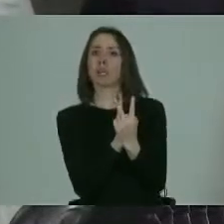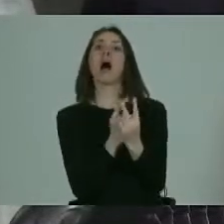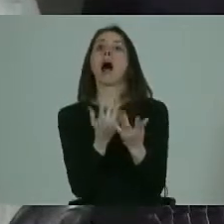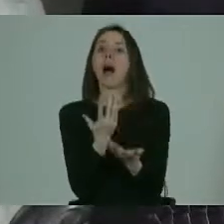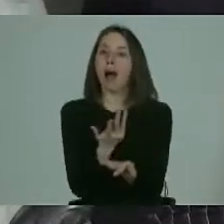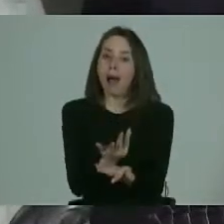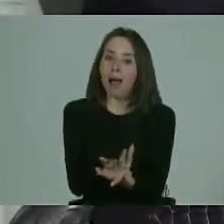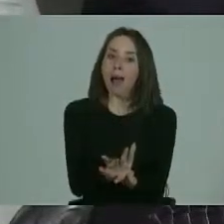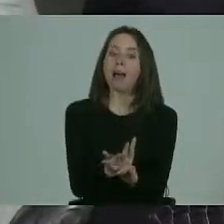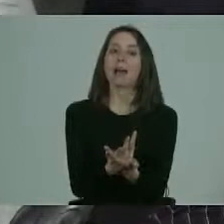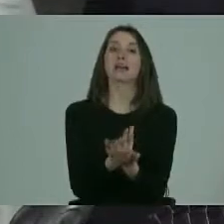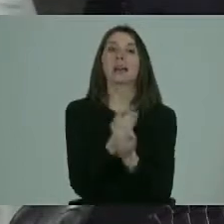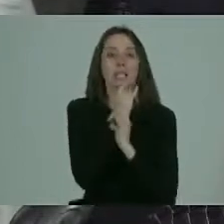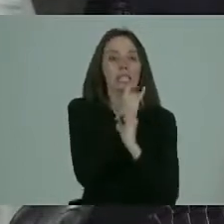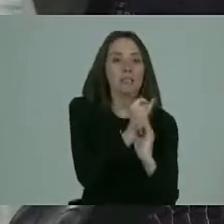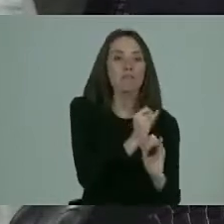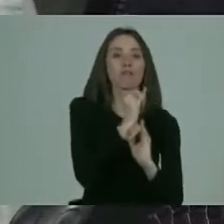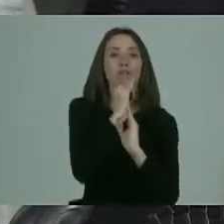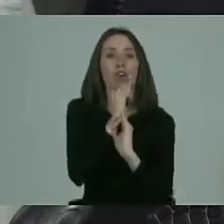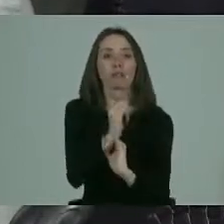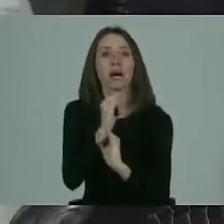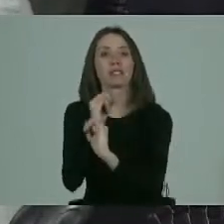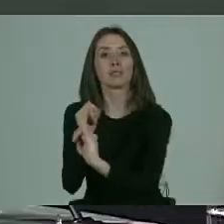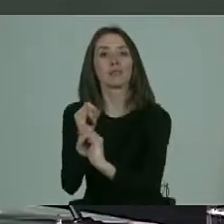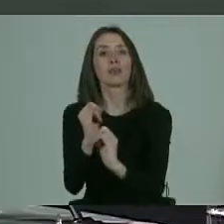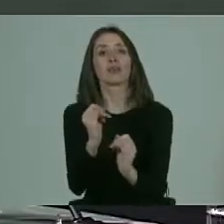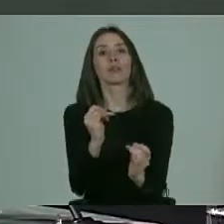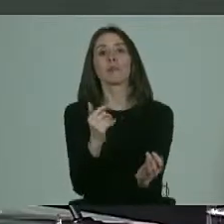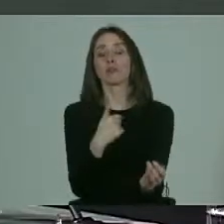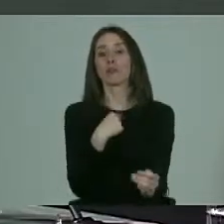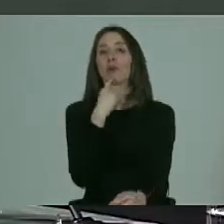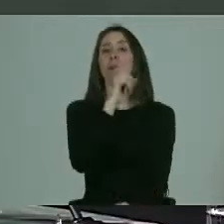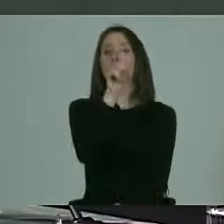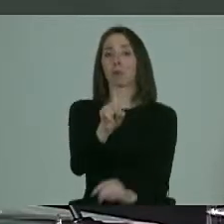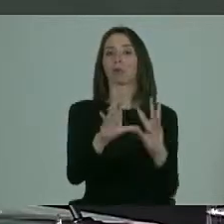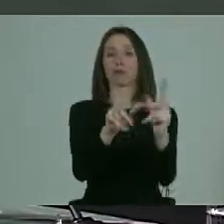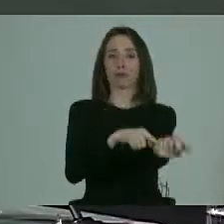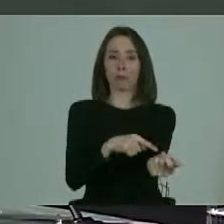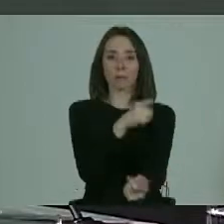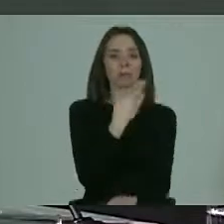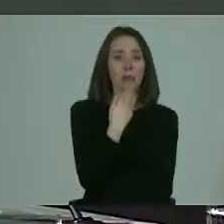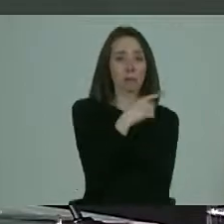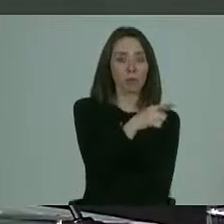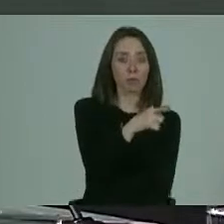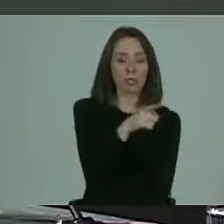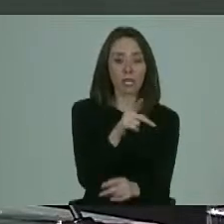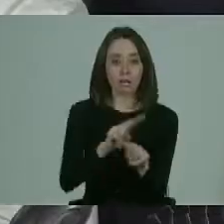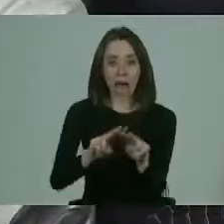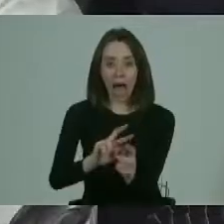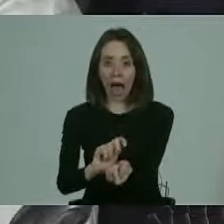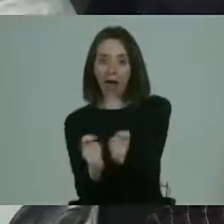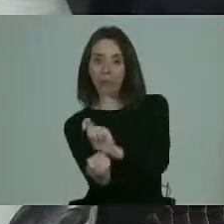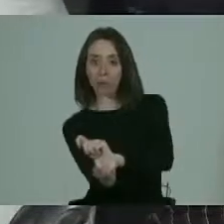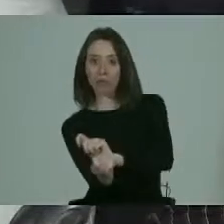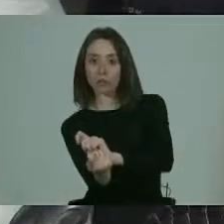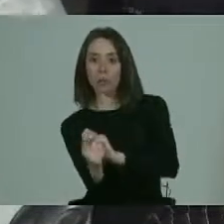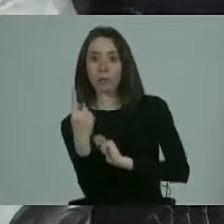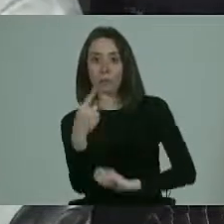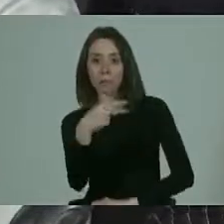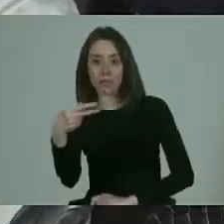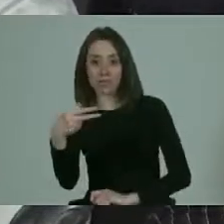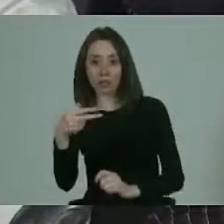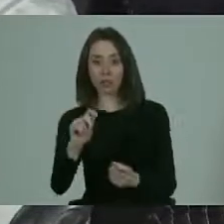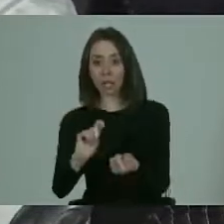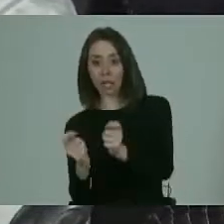entrega información. Pero yo les pregunto a la familia, ¿también van a ser una adecuación para la primera relación